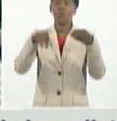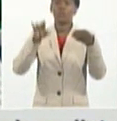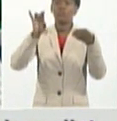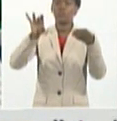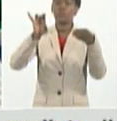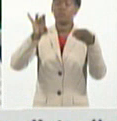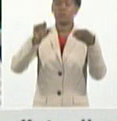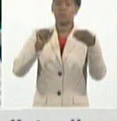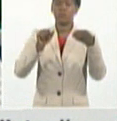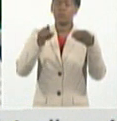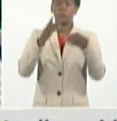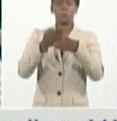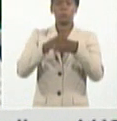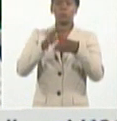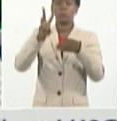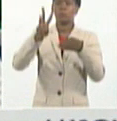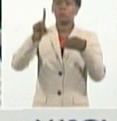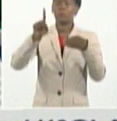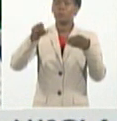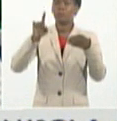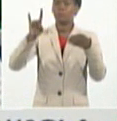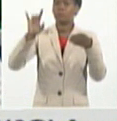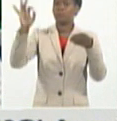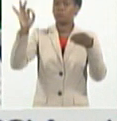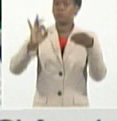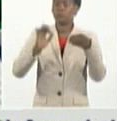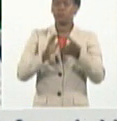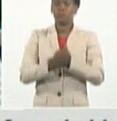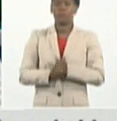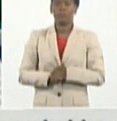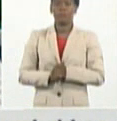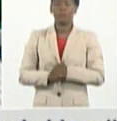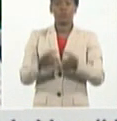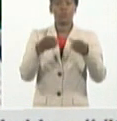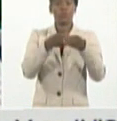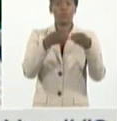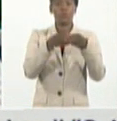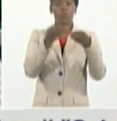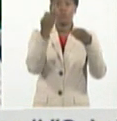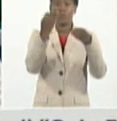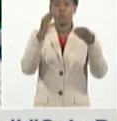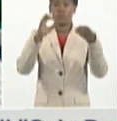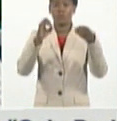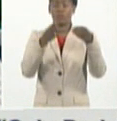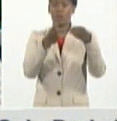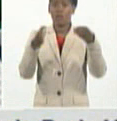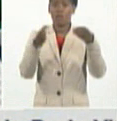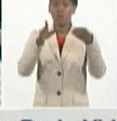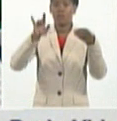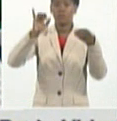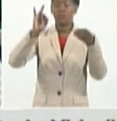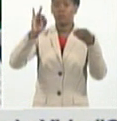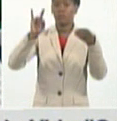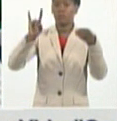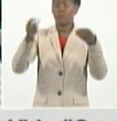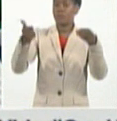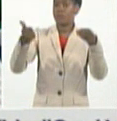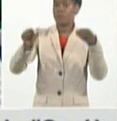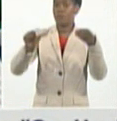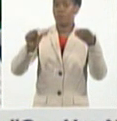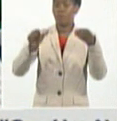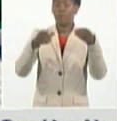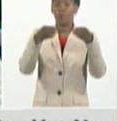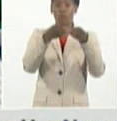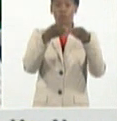el 31,9%. De 70 a 79, 10, y de 80 a 89,